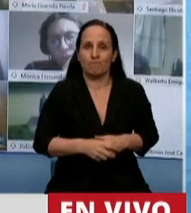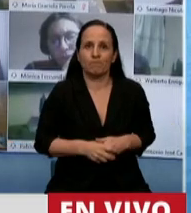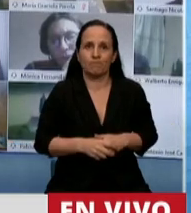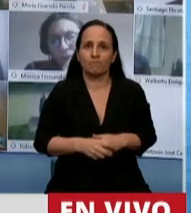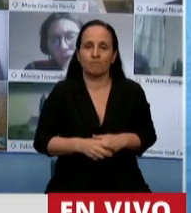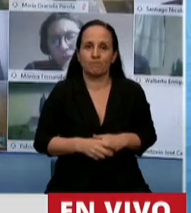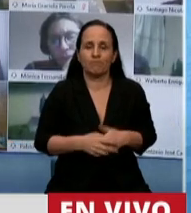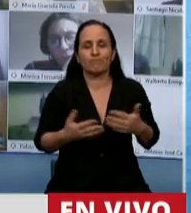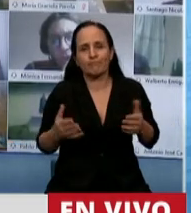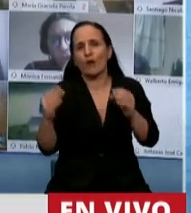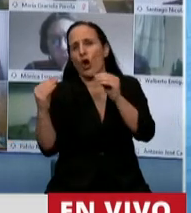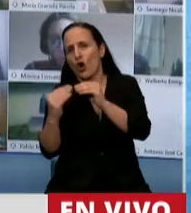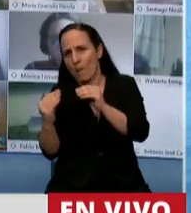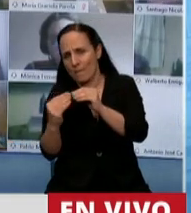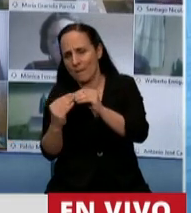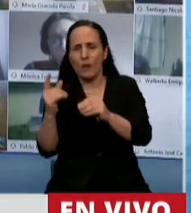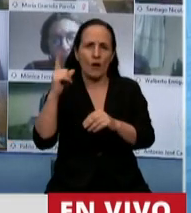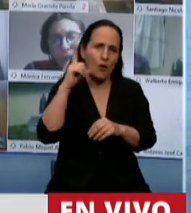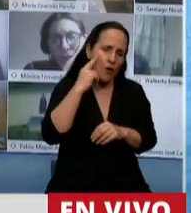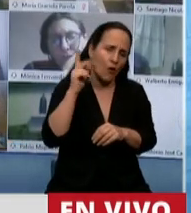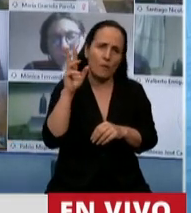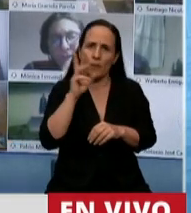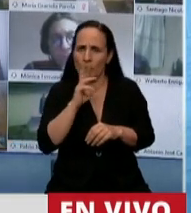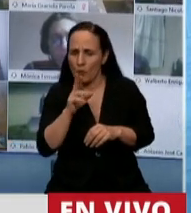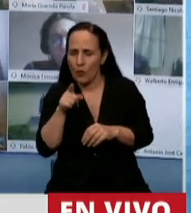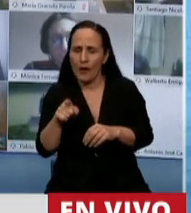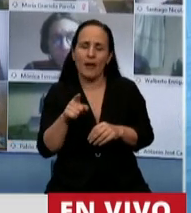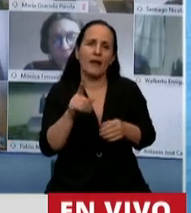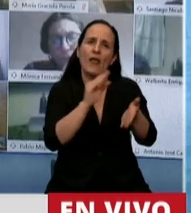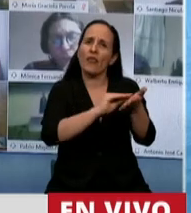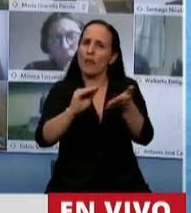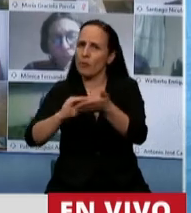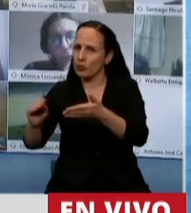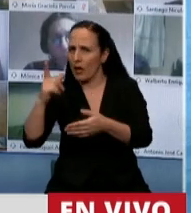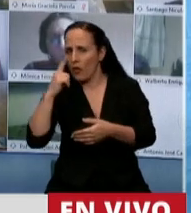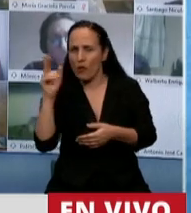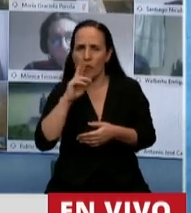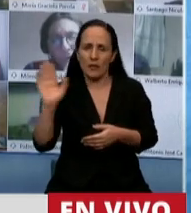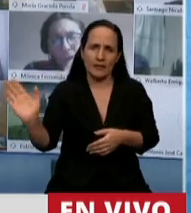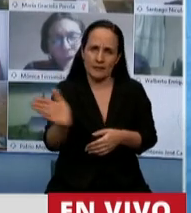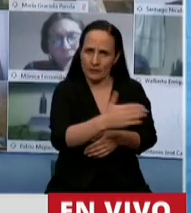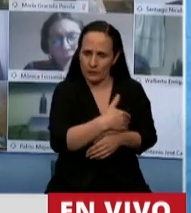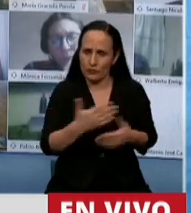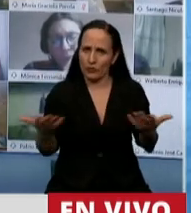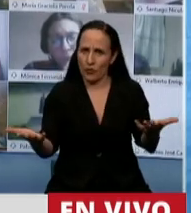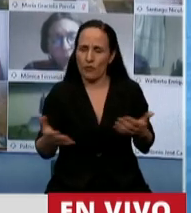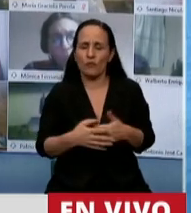Estos compañeros, compañeras, señoras y señores diputados, no es más,